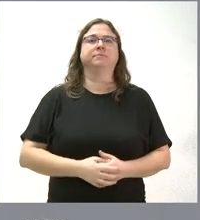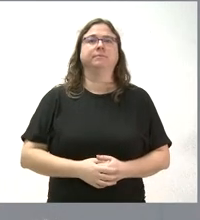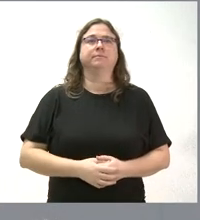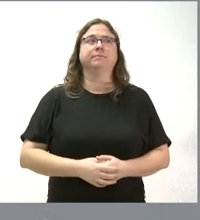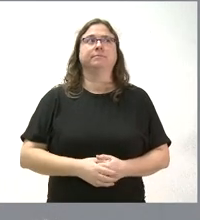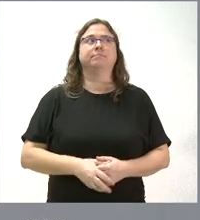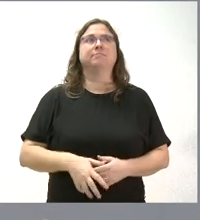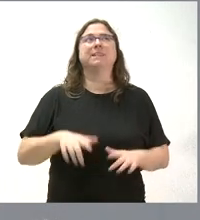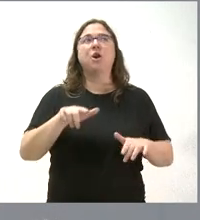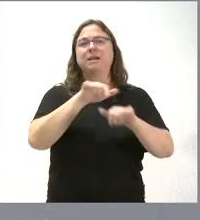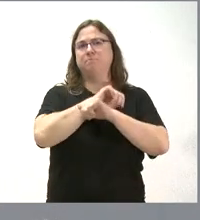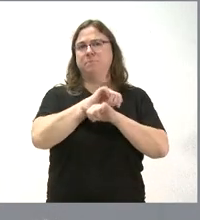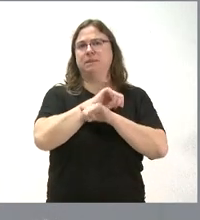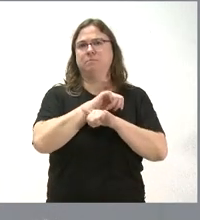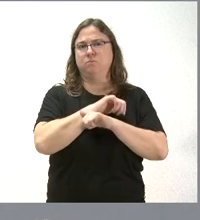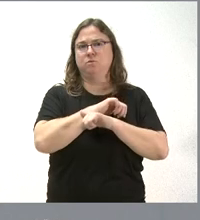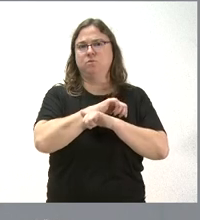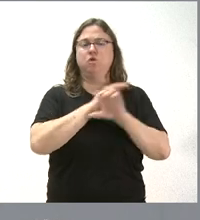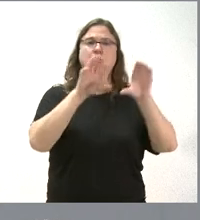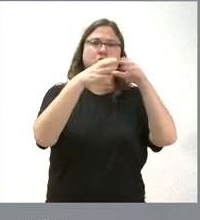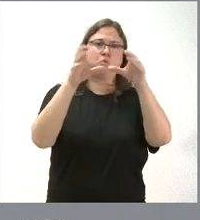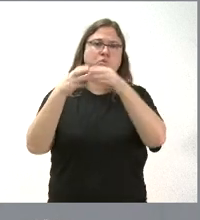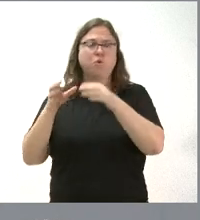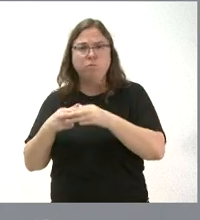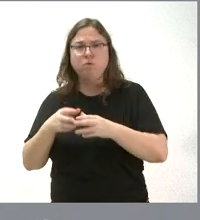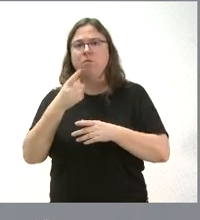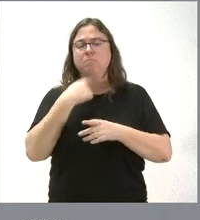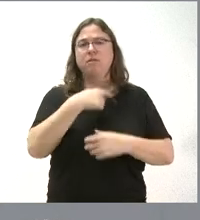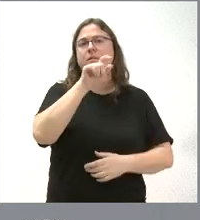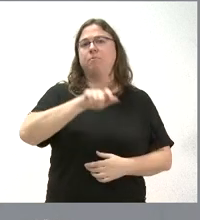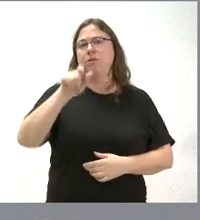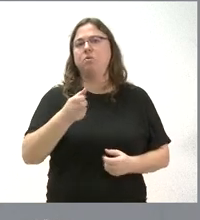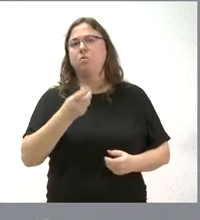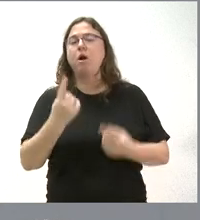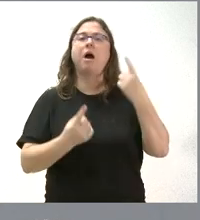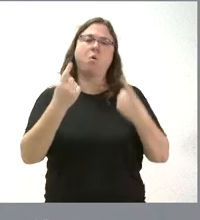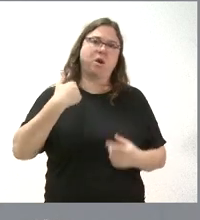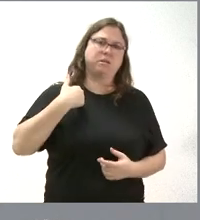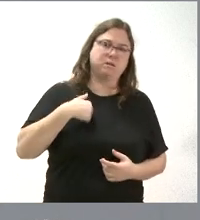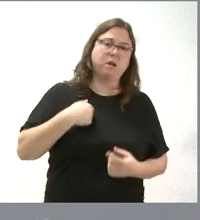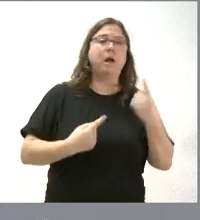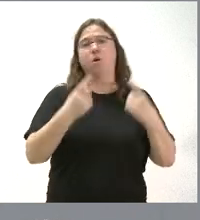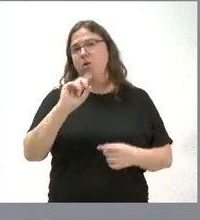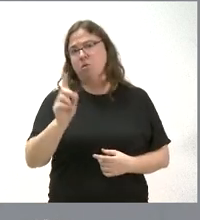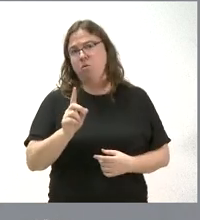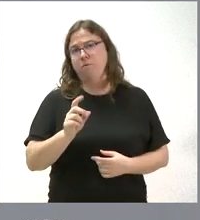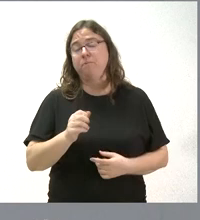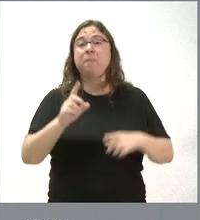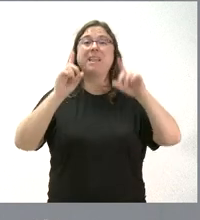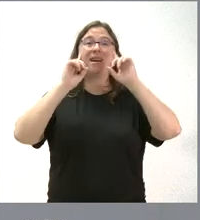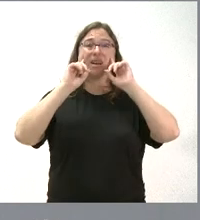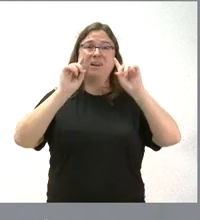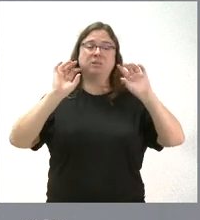Pues estamos en la espera de que los distintos grupos nos den las personas. Algunas ya lo han dado, algún otro grupo no. Y en el caso